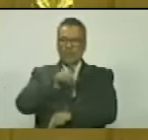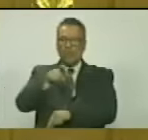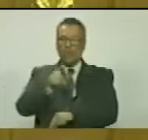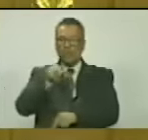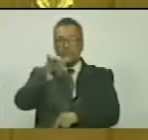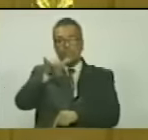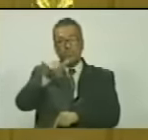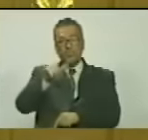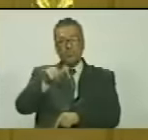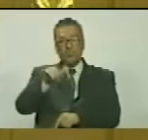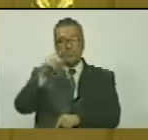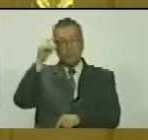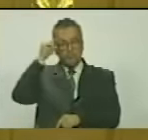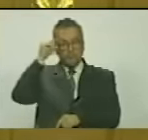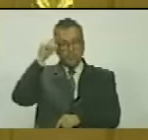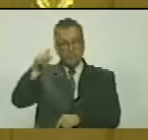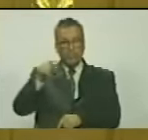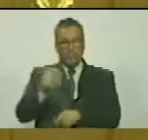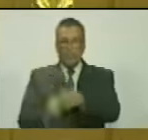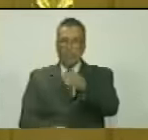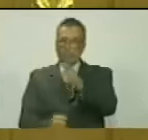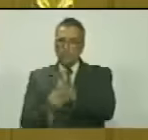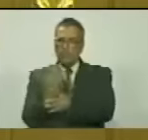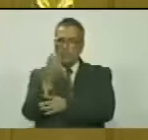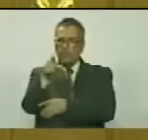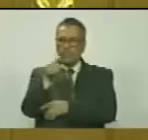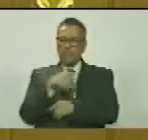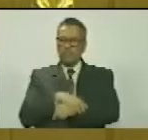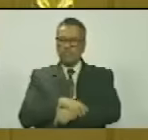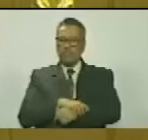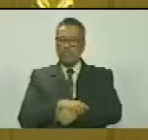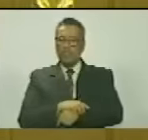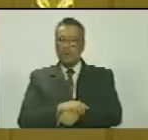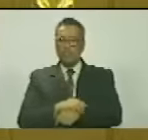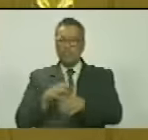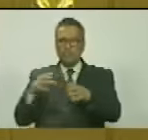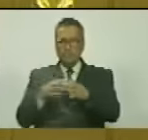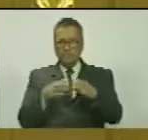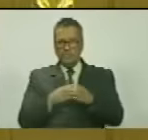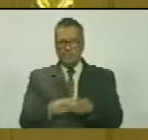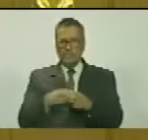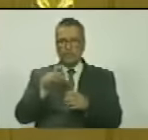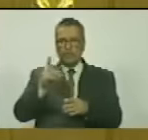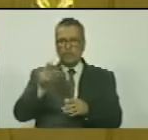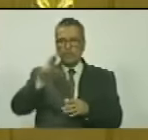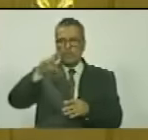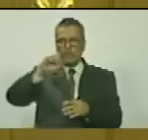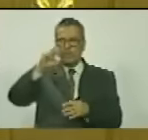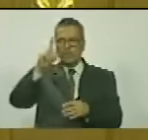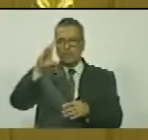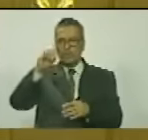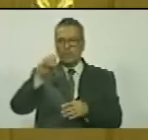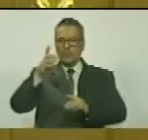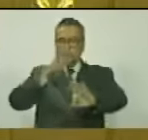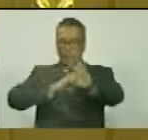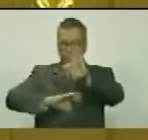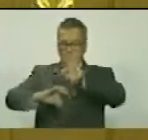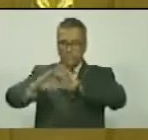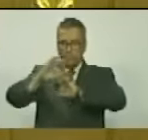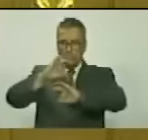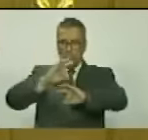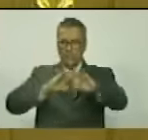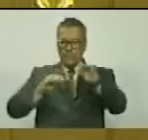esta misma fecha funda la población del Dorado a fin de preparar